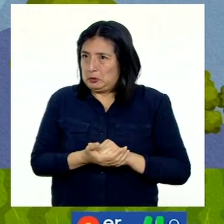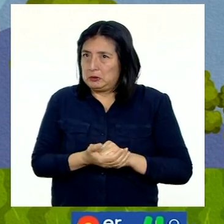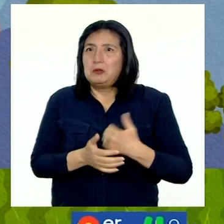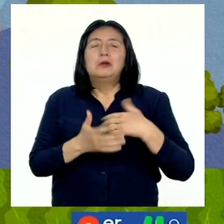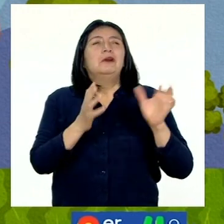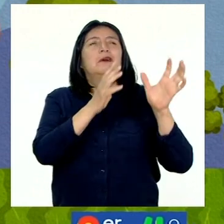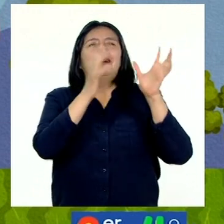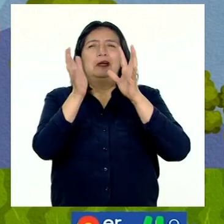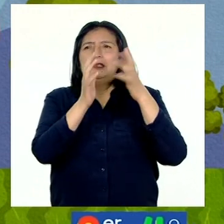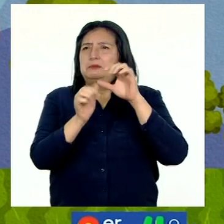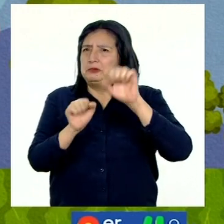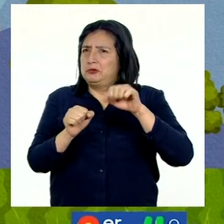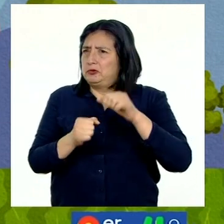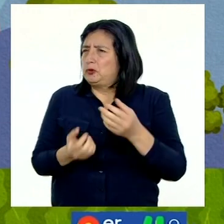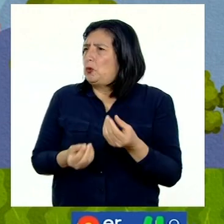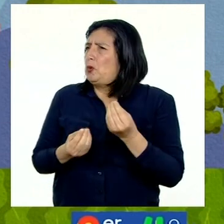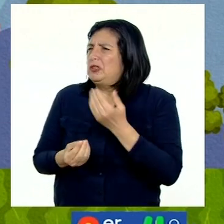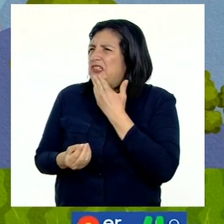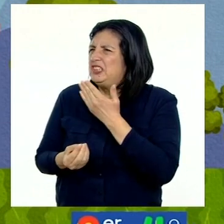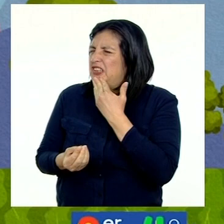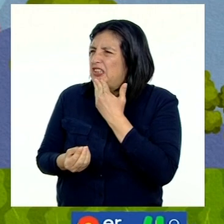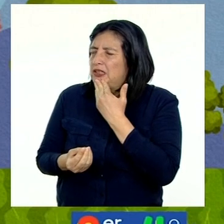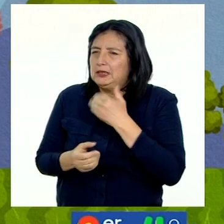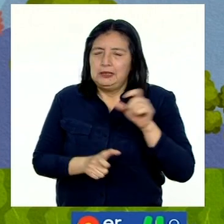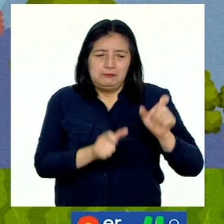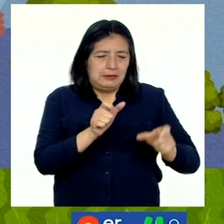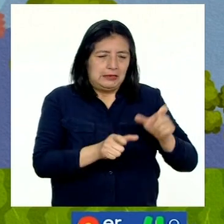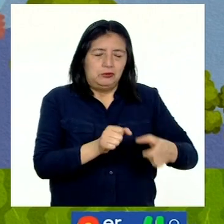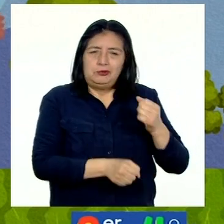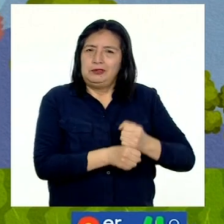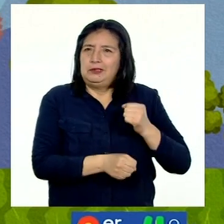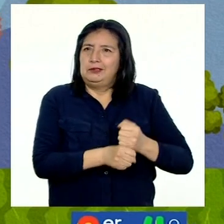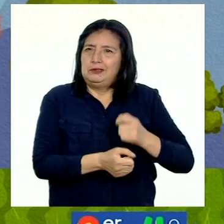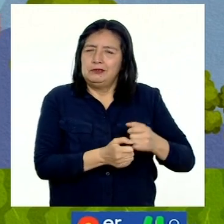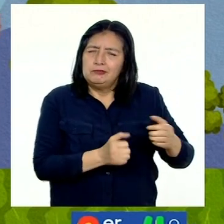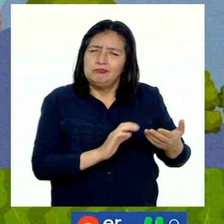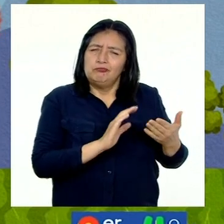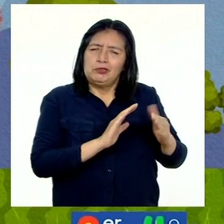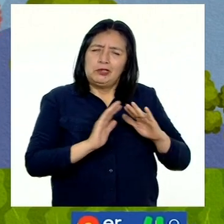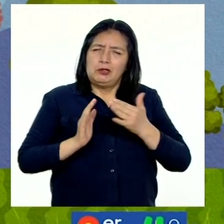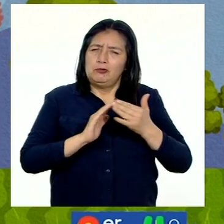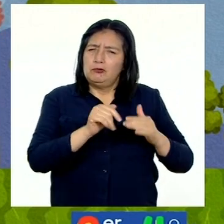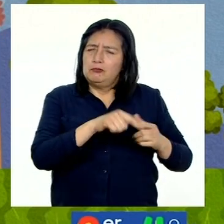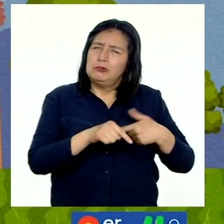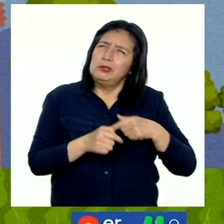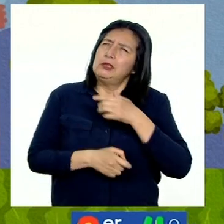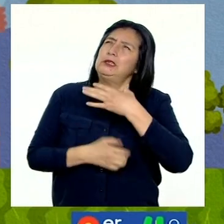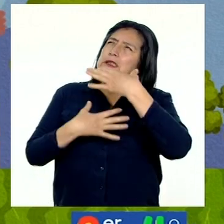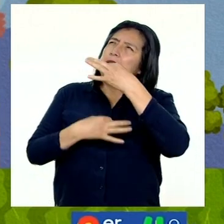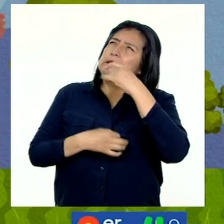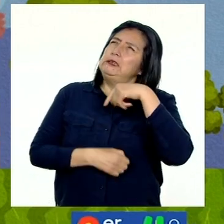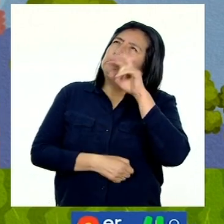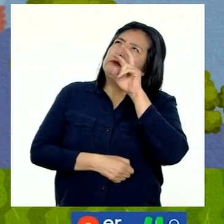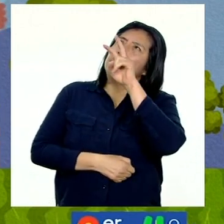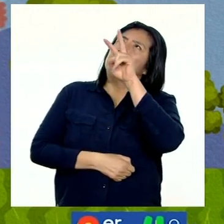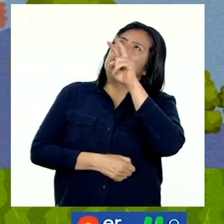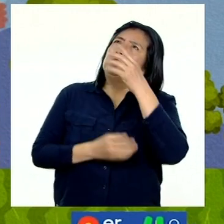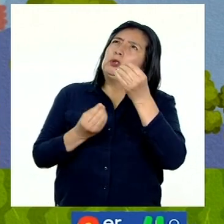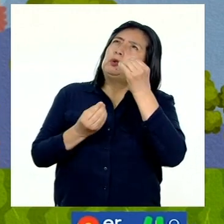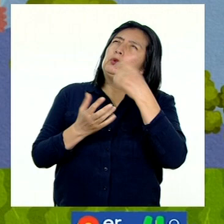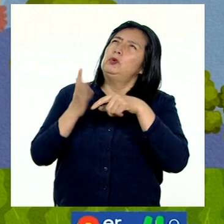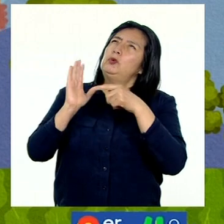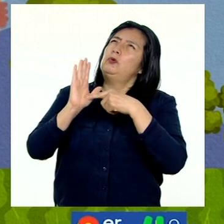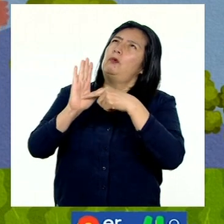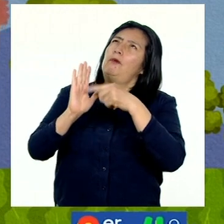clima eran y son leídas por los comuneros o personas muy interesadas en el tema que podían reconocer mediante las